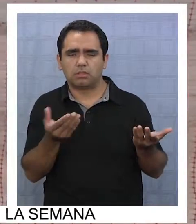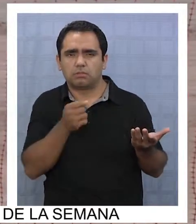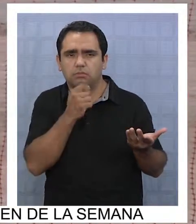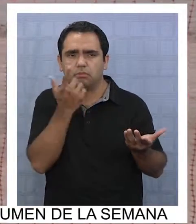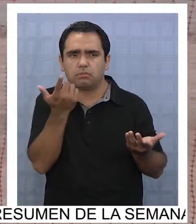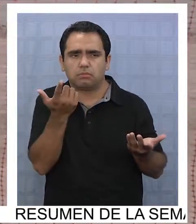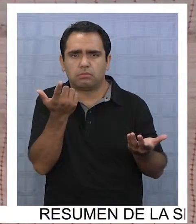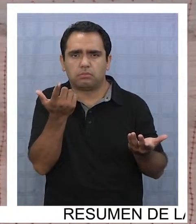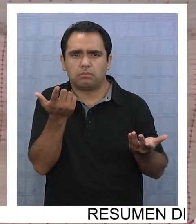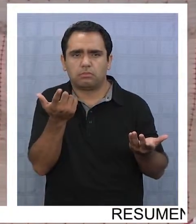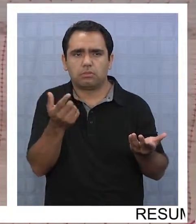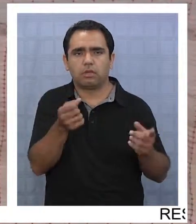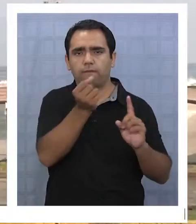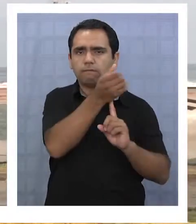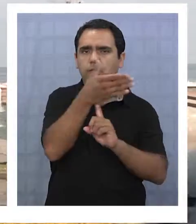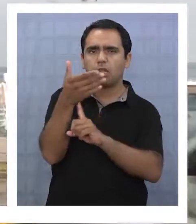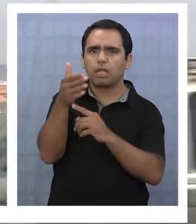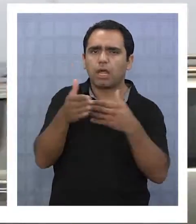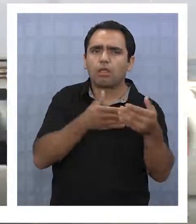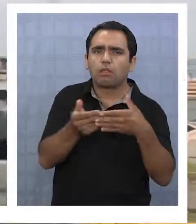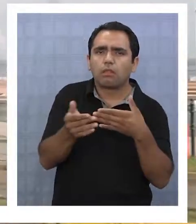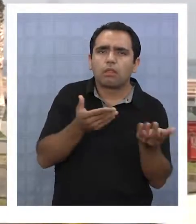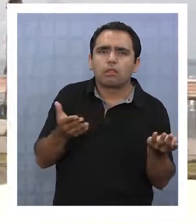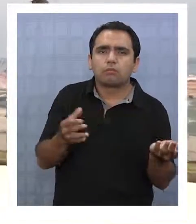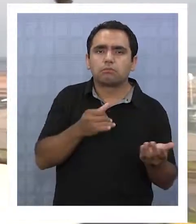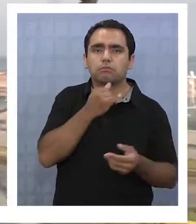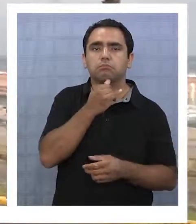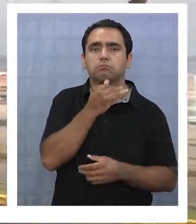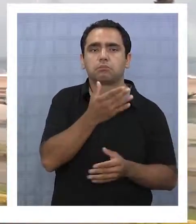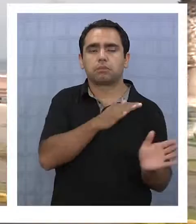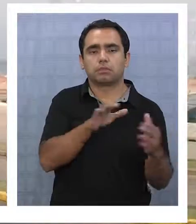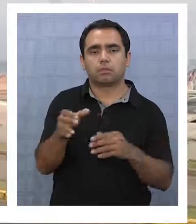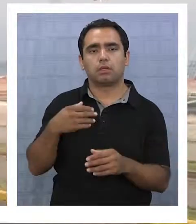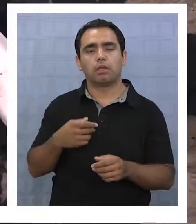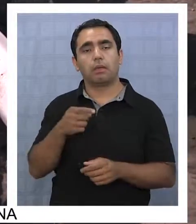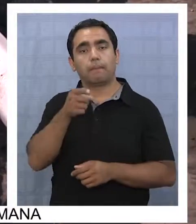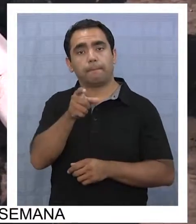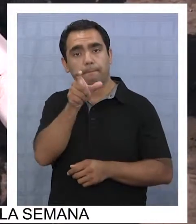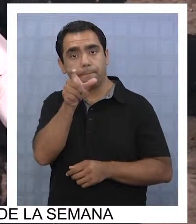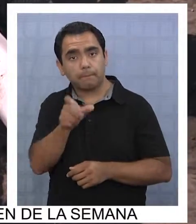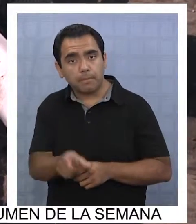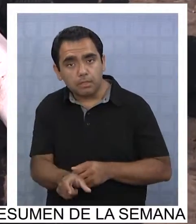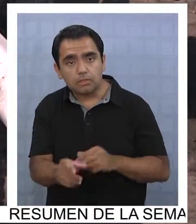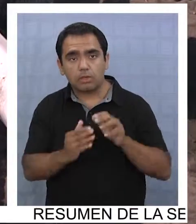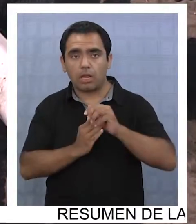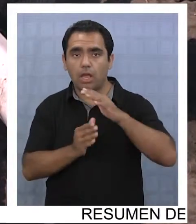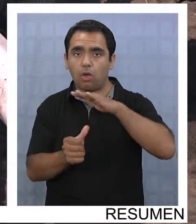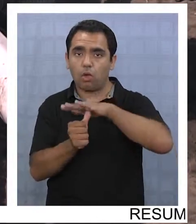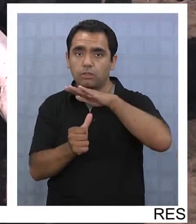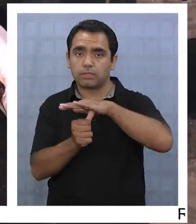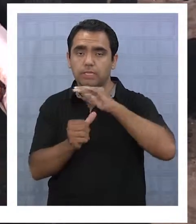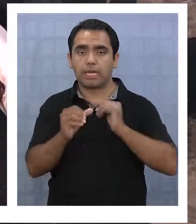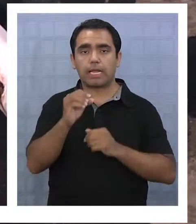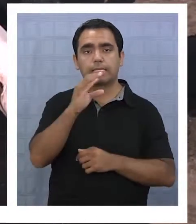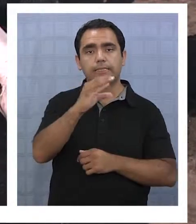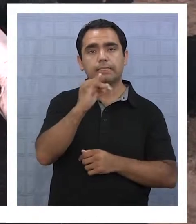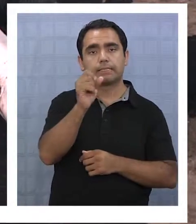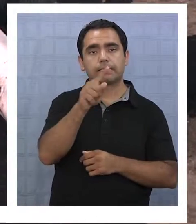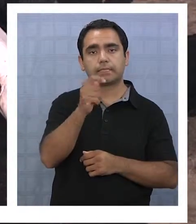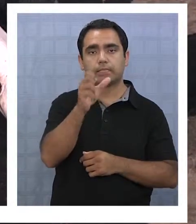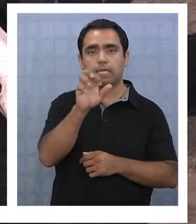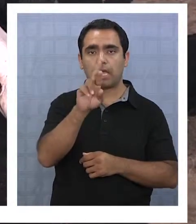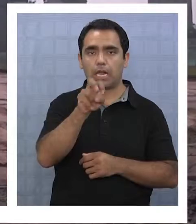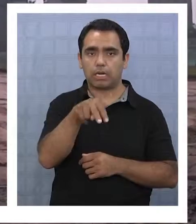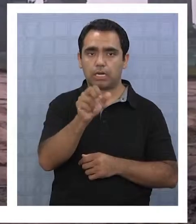esta demora que tienen. Ahora no sé dónde van a quedar las banderas. El concejal Cisternas abunda en